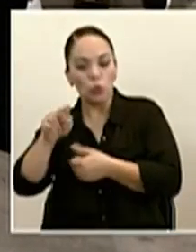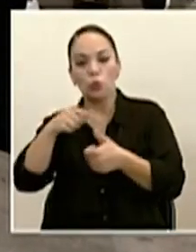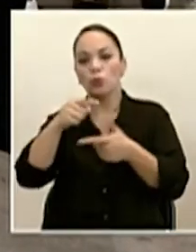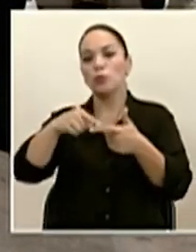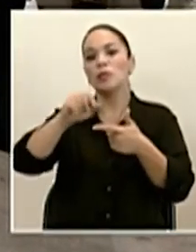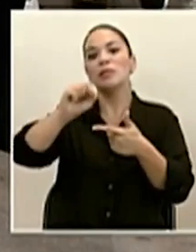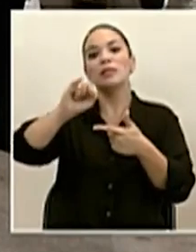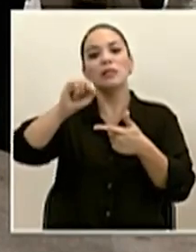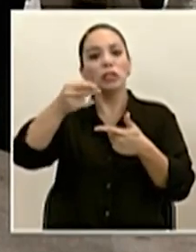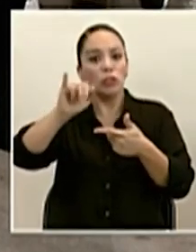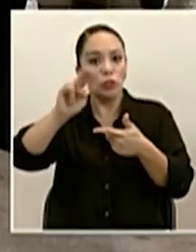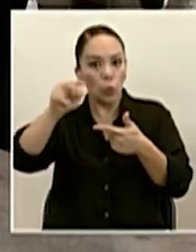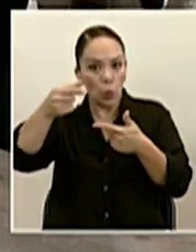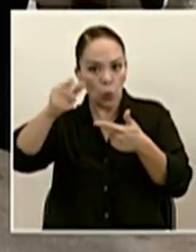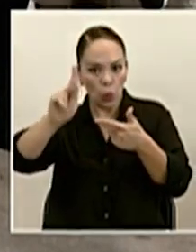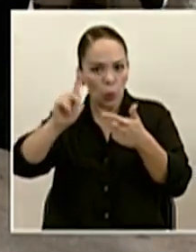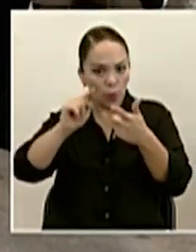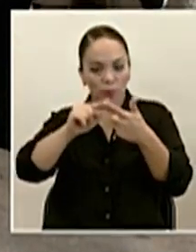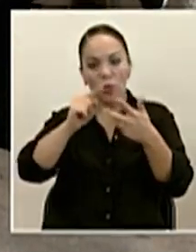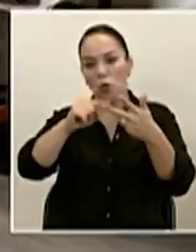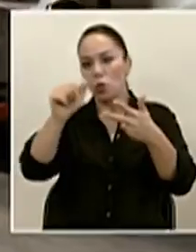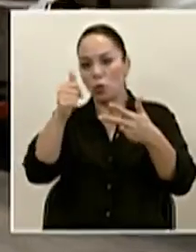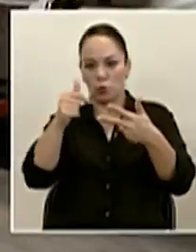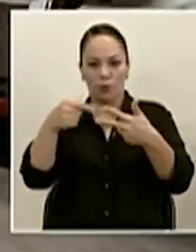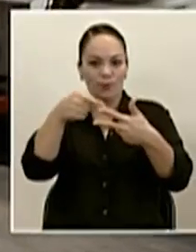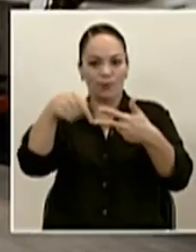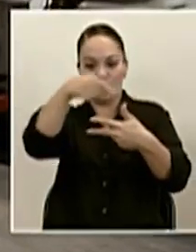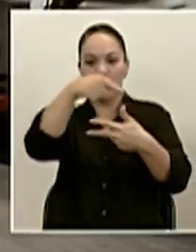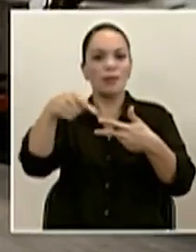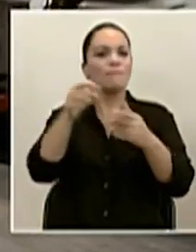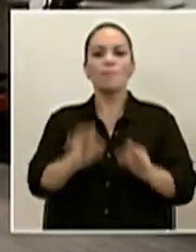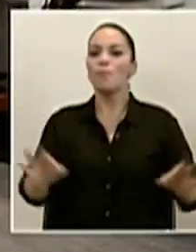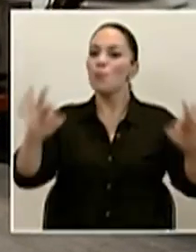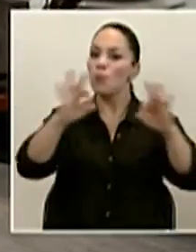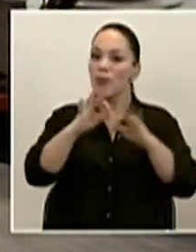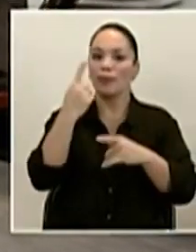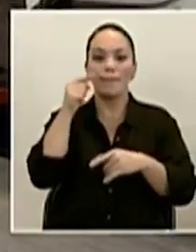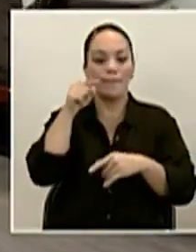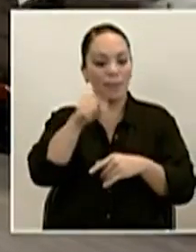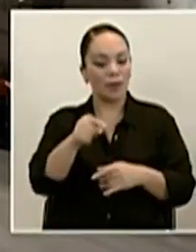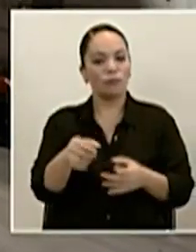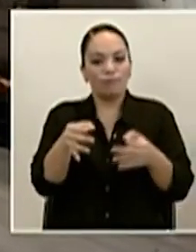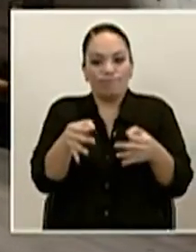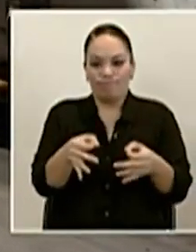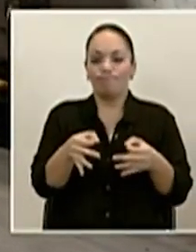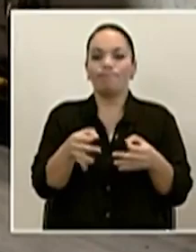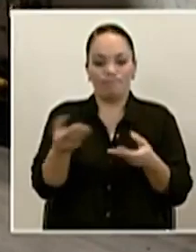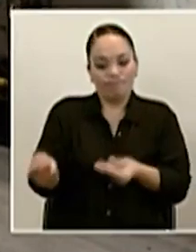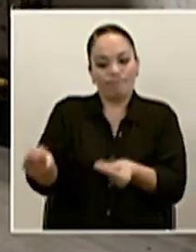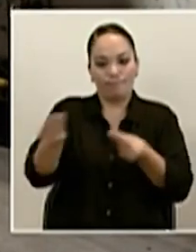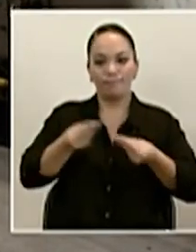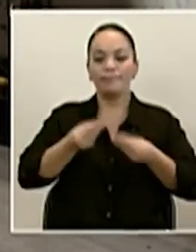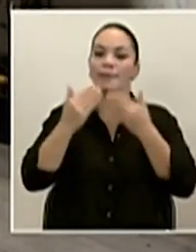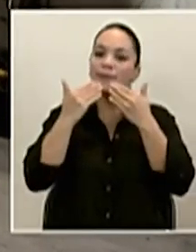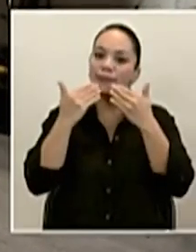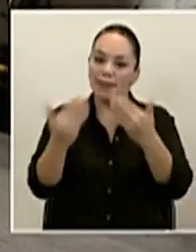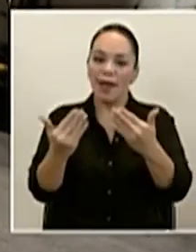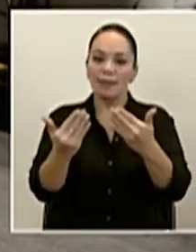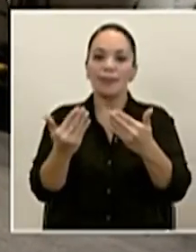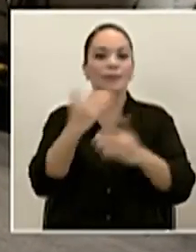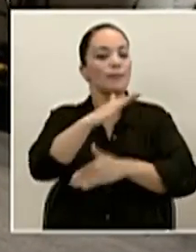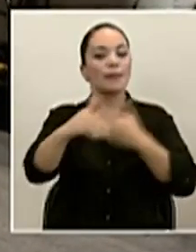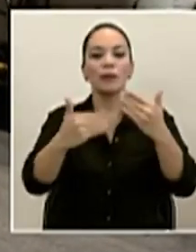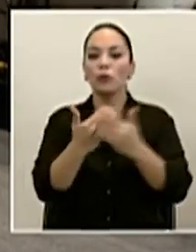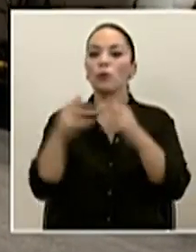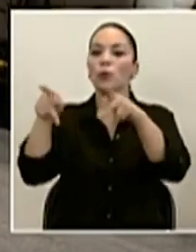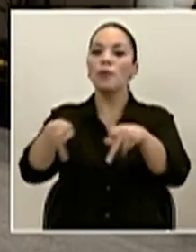Shunqiu y Fujian que fueron claves para que esto se concretara. Así que nuestro agradecimiento es para todas